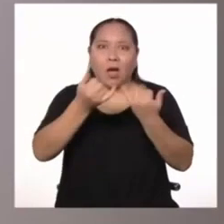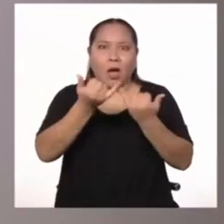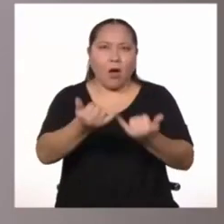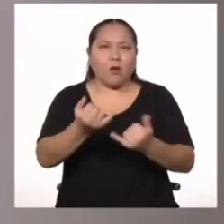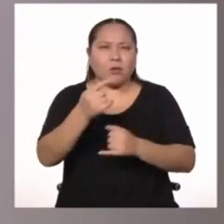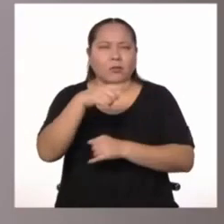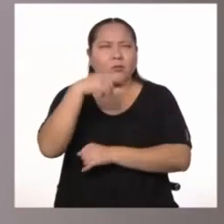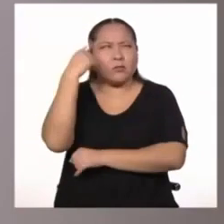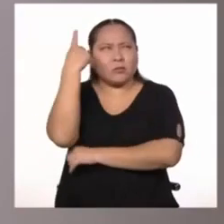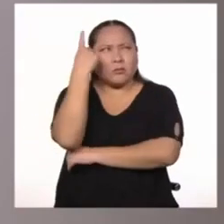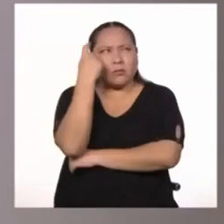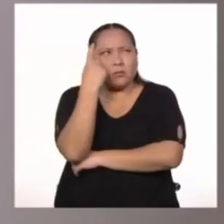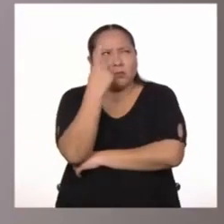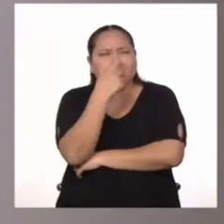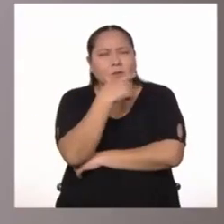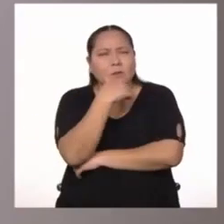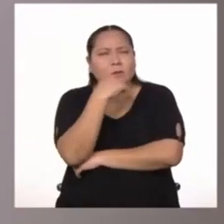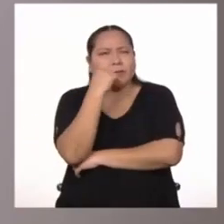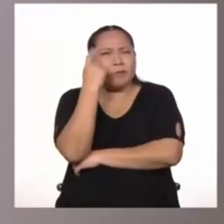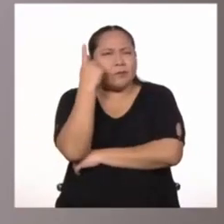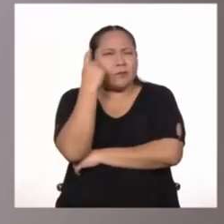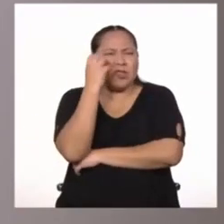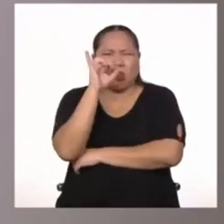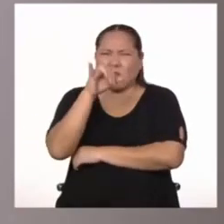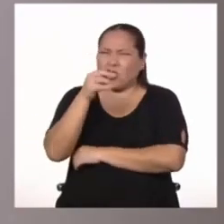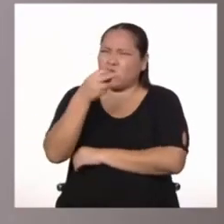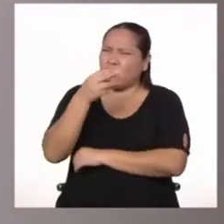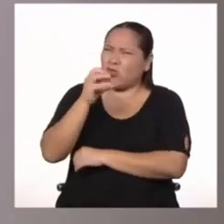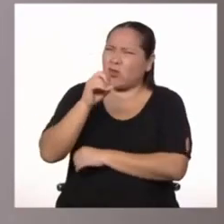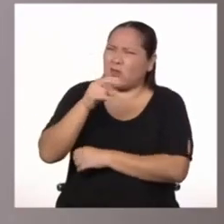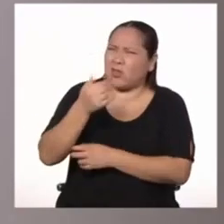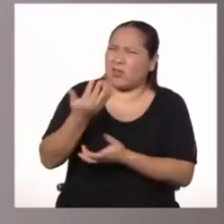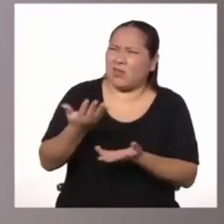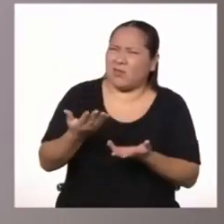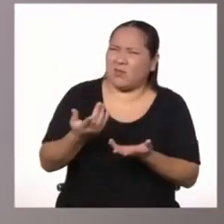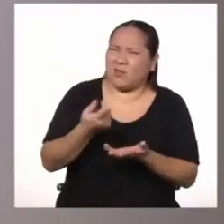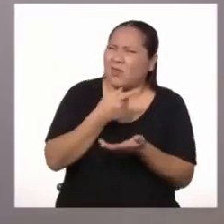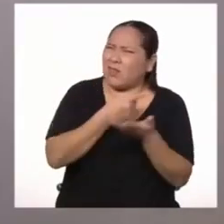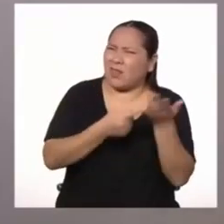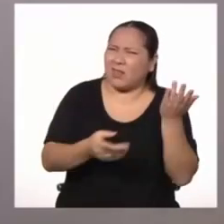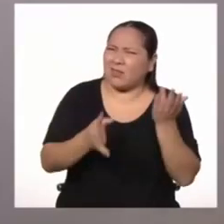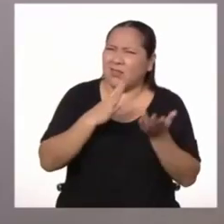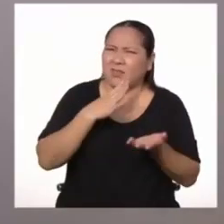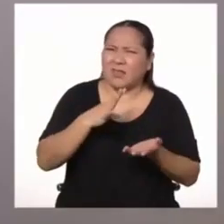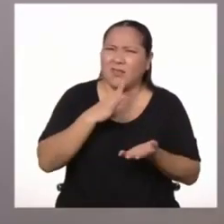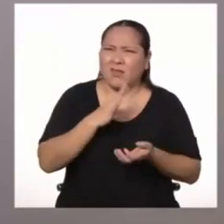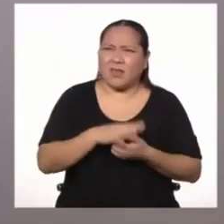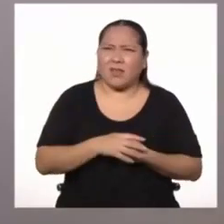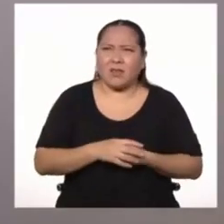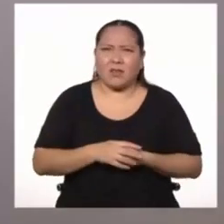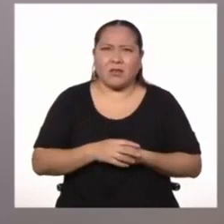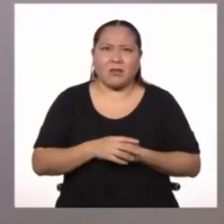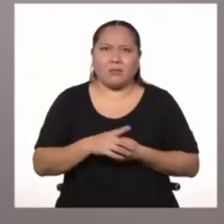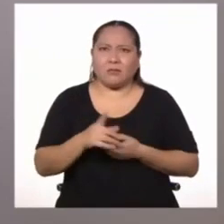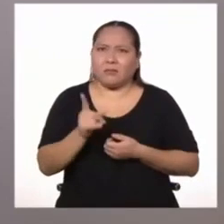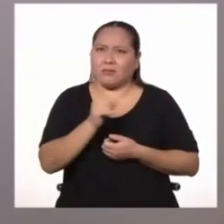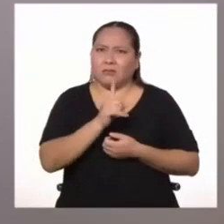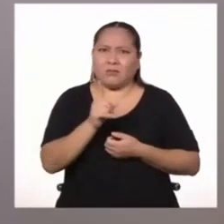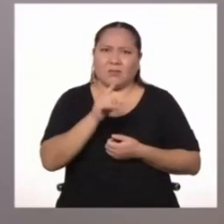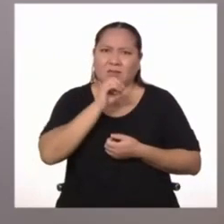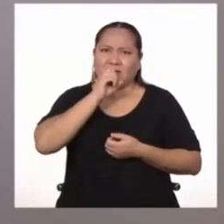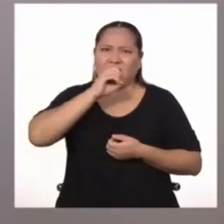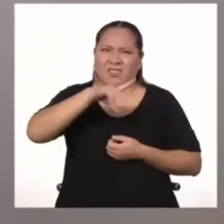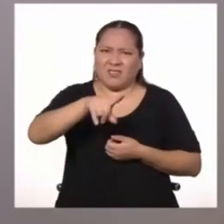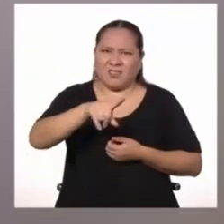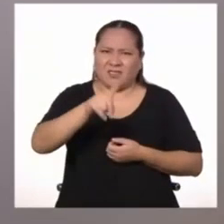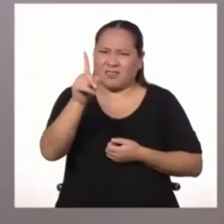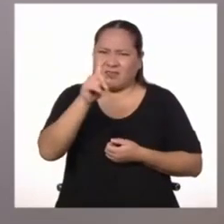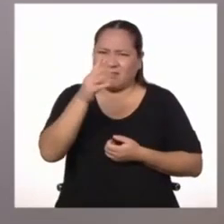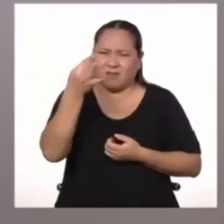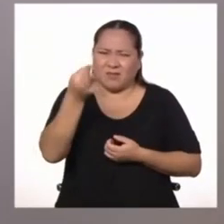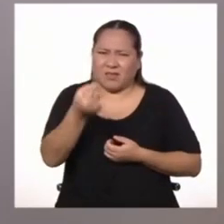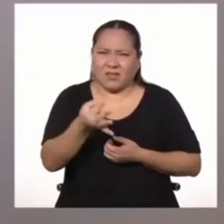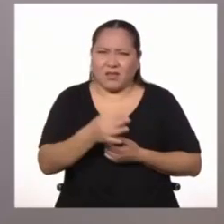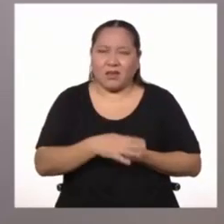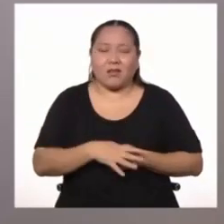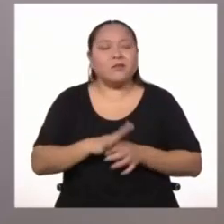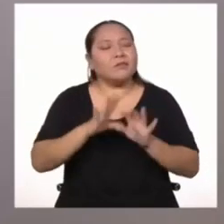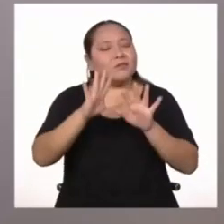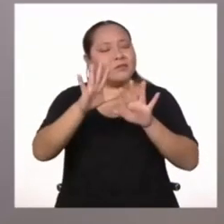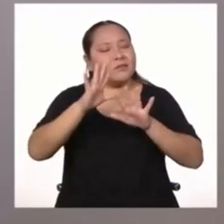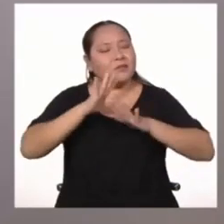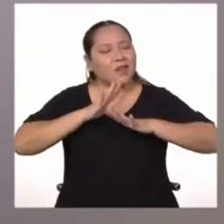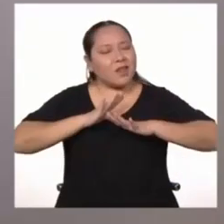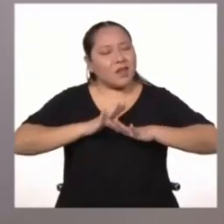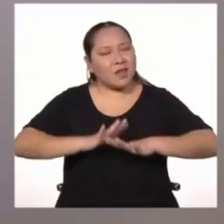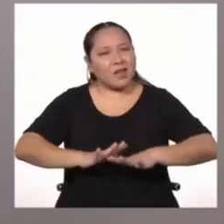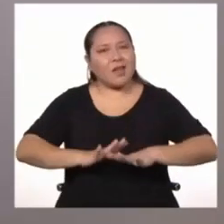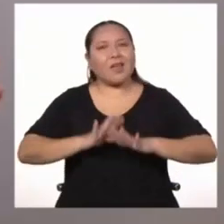se están preguntando. Jonathan, ¿pero qué estás hablando? Nada de lo que dices tiene sentido. No se preocupen,